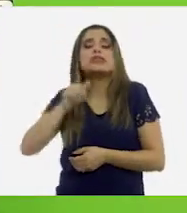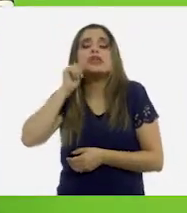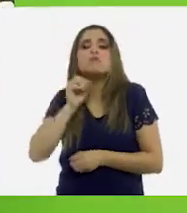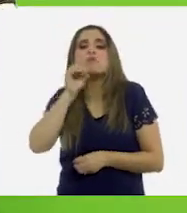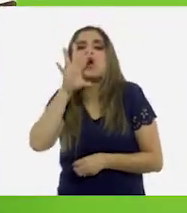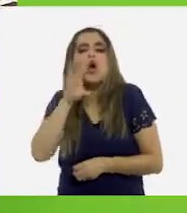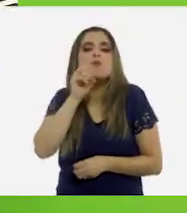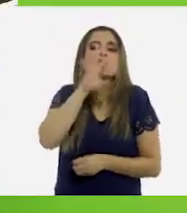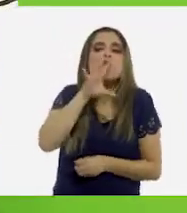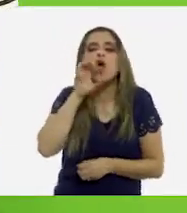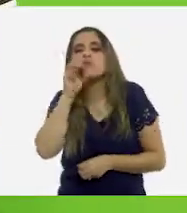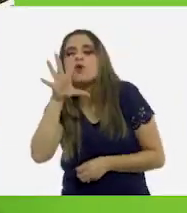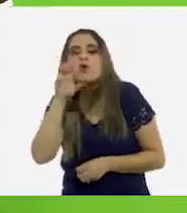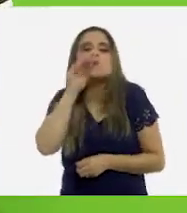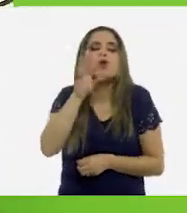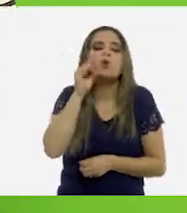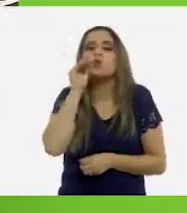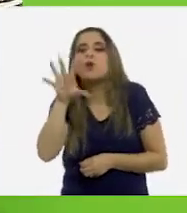sonidos graciosos.